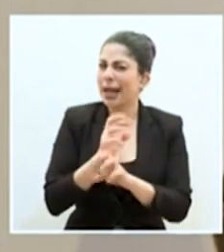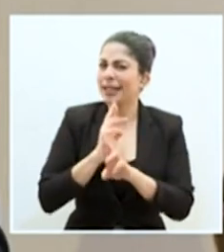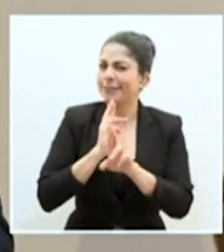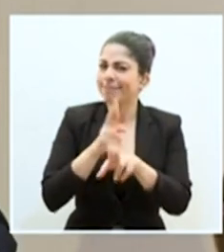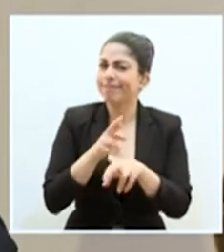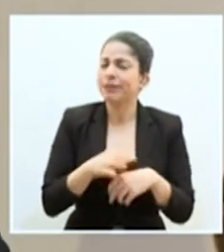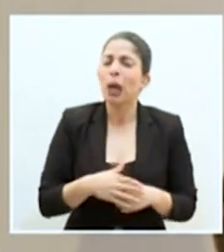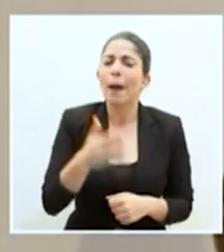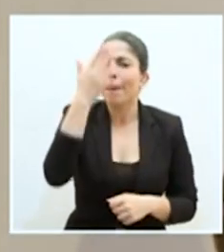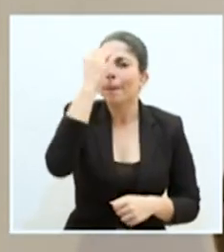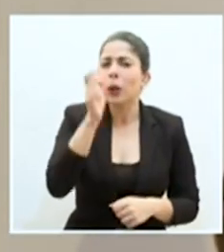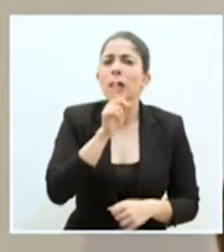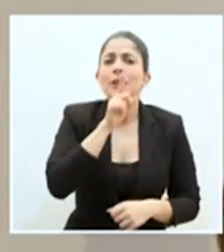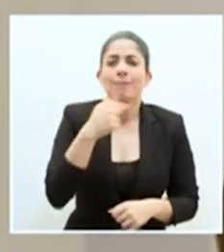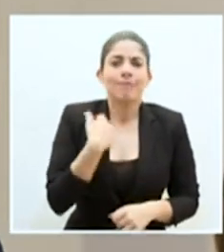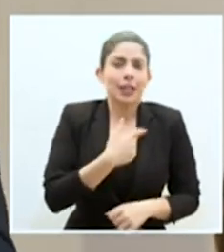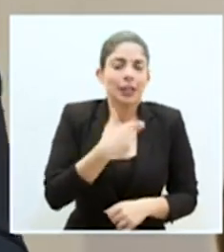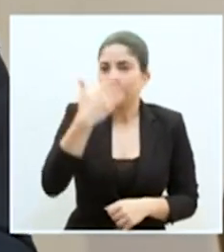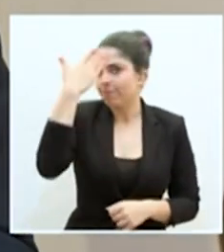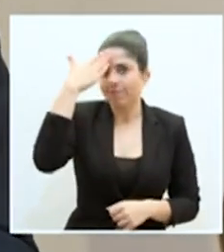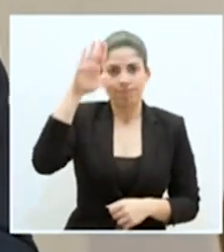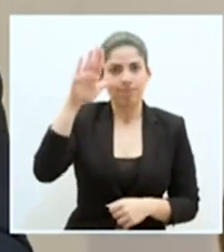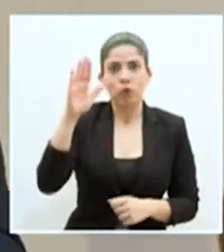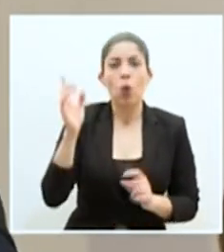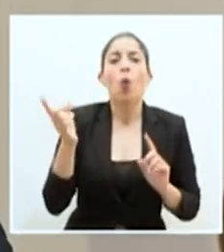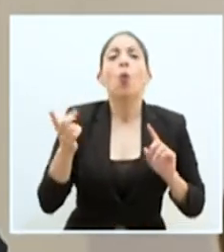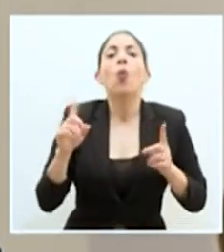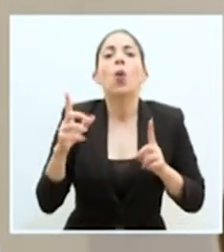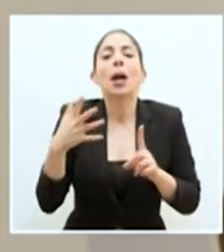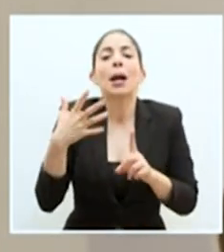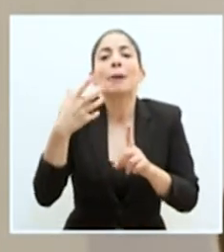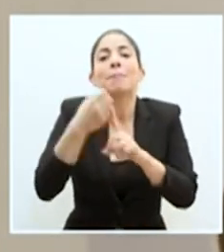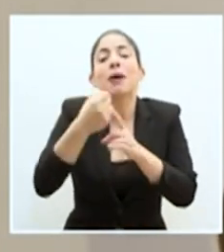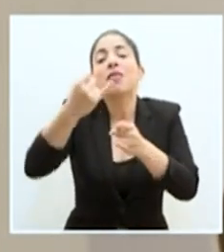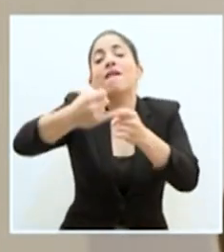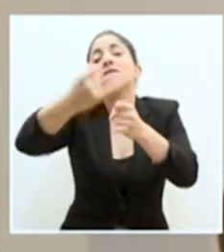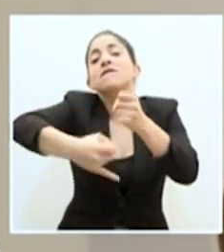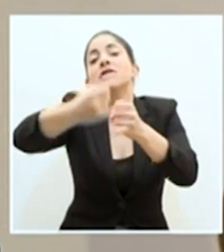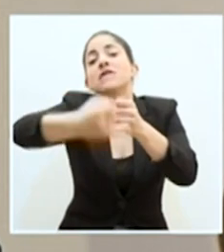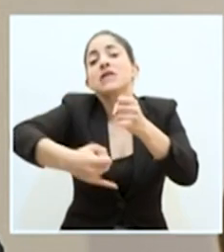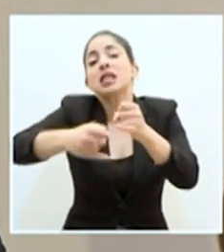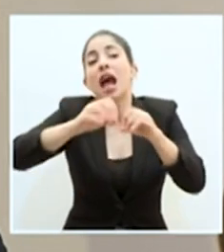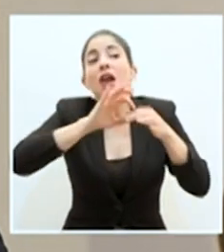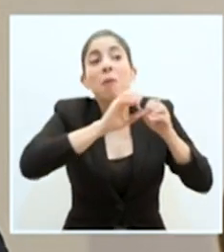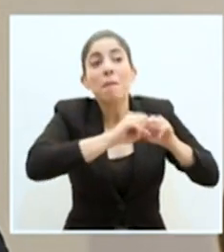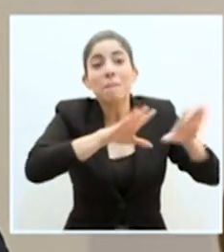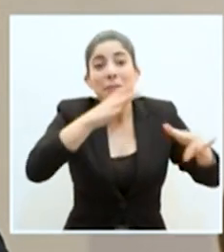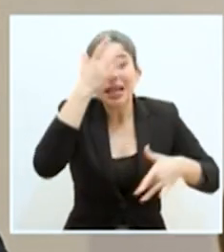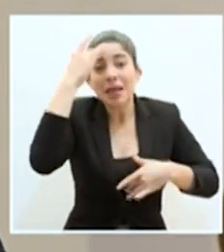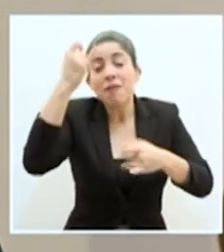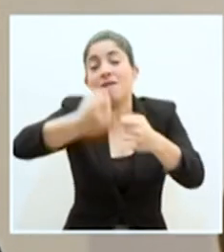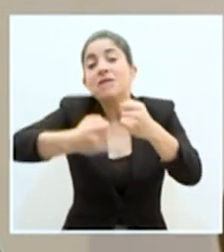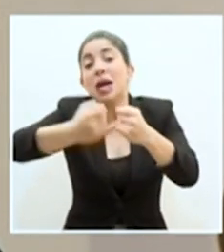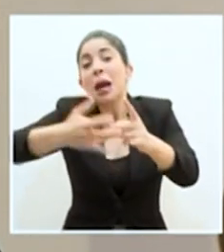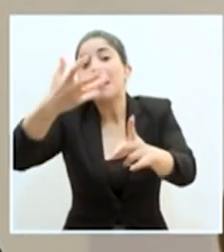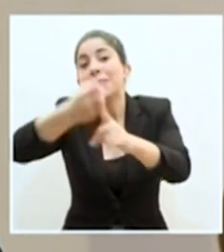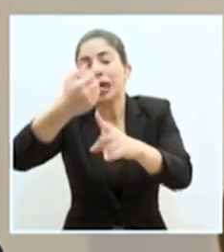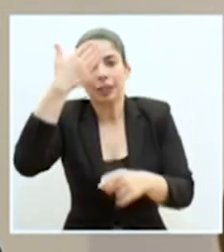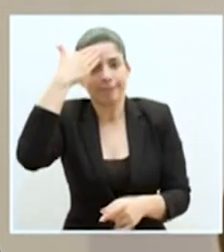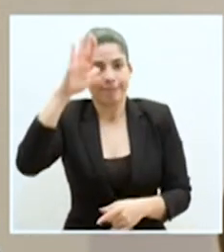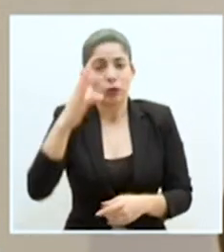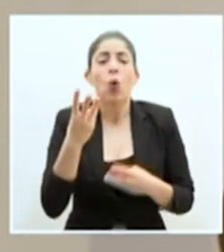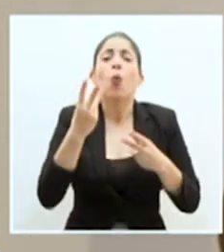porque realmente no sabemos cuál va a ser el impacto final de esta pandemia. No sabemos cuánto va a durar,